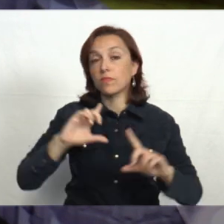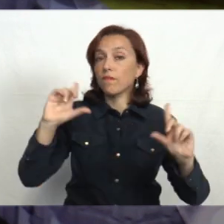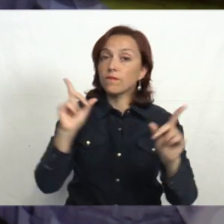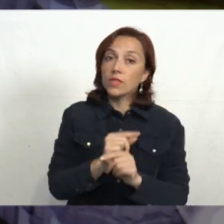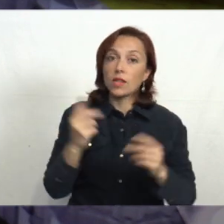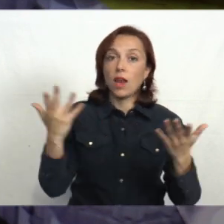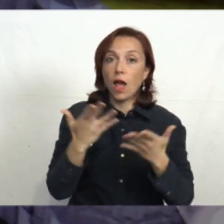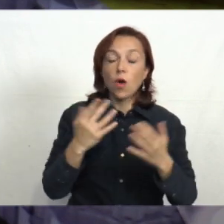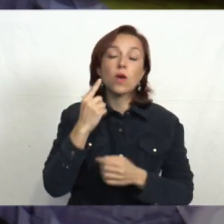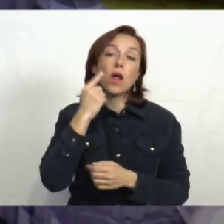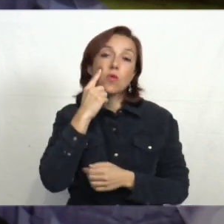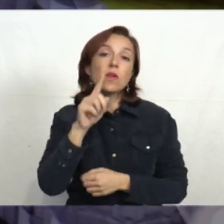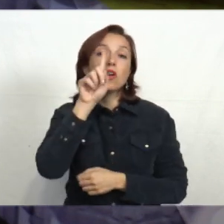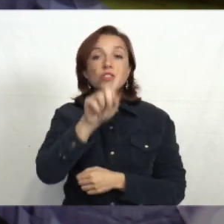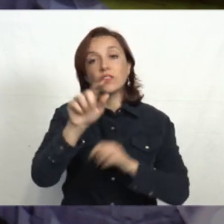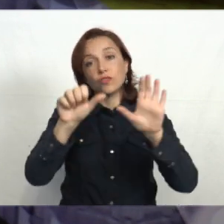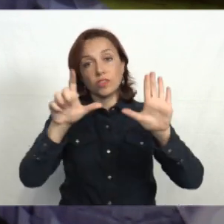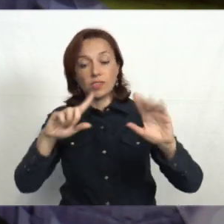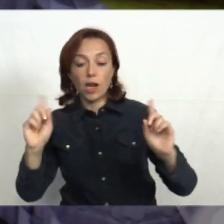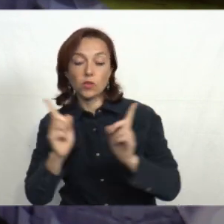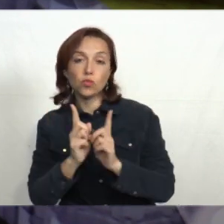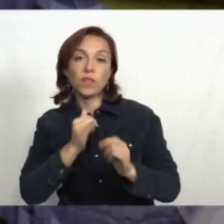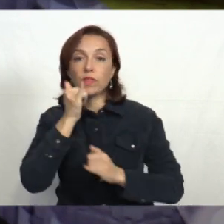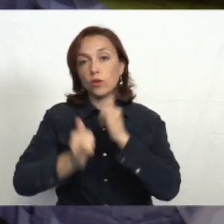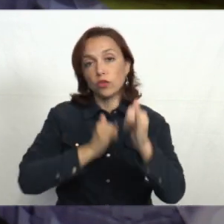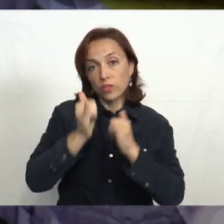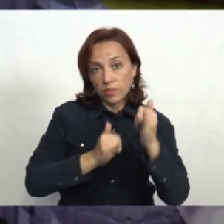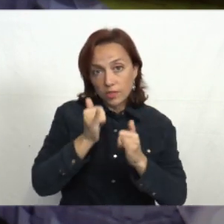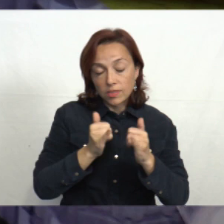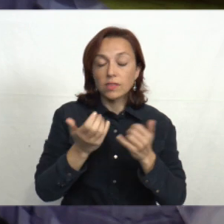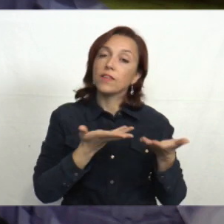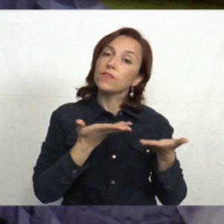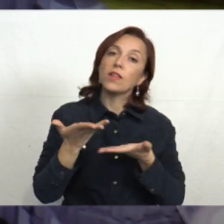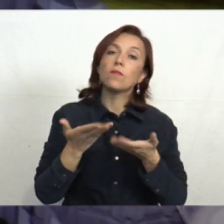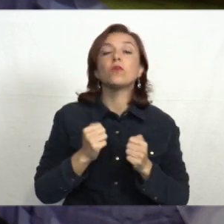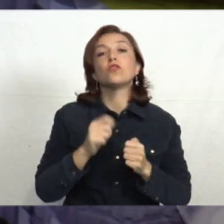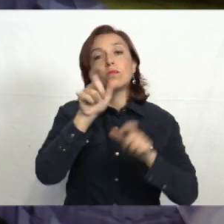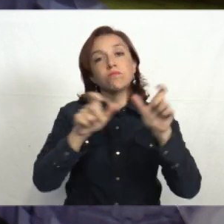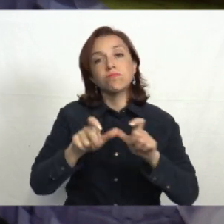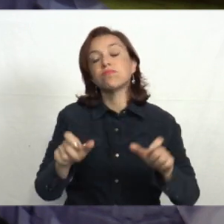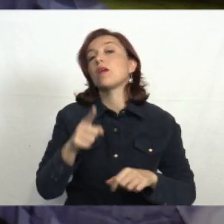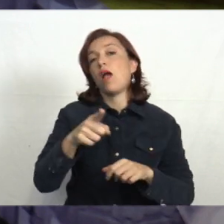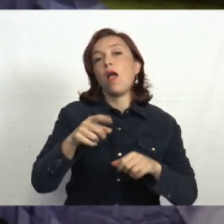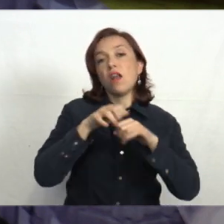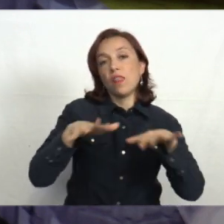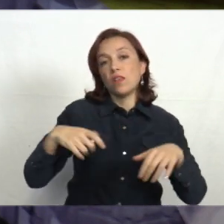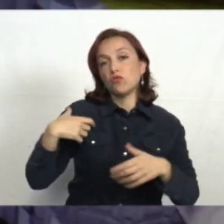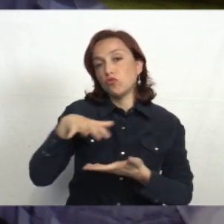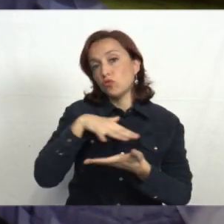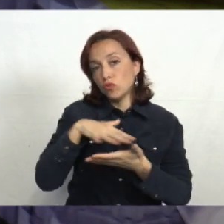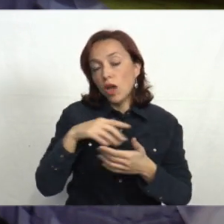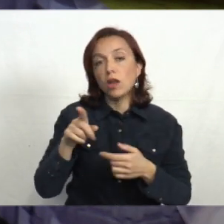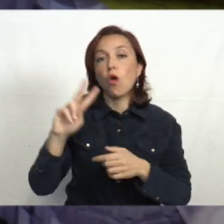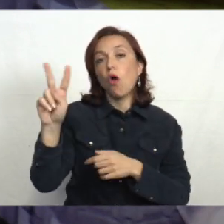hemos llegado al final de esta emisión número 167 del resumen semanal de noticias. Como siempre, los invitamos a seguirnos en nuestras cuentas de redes sociales